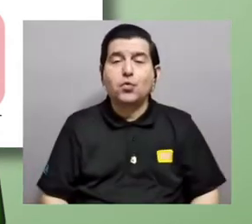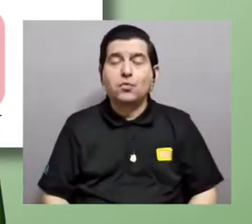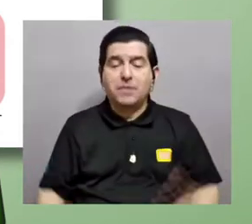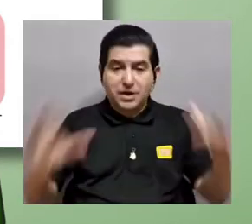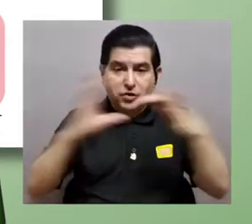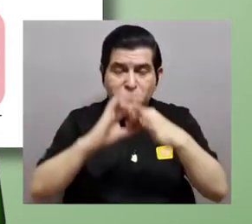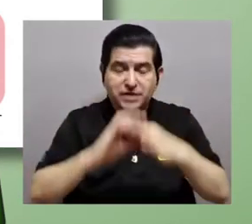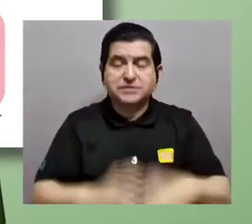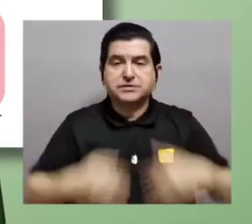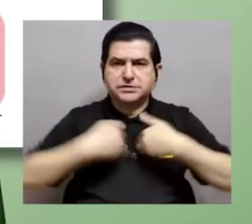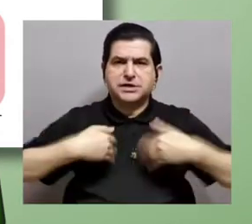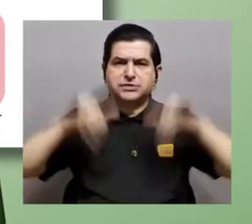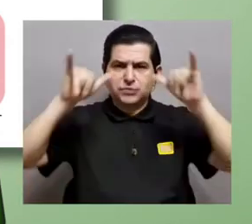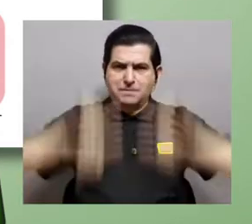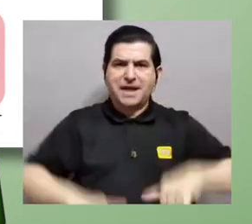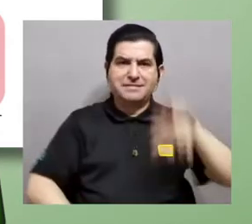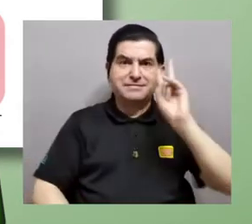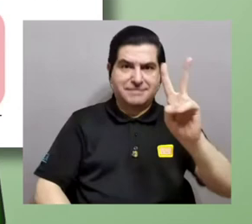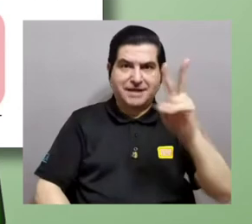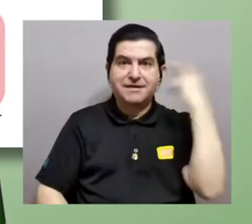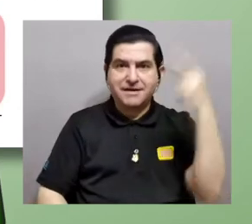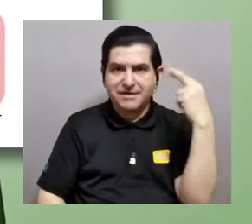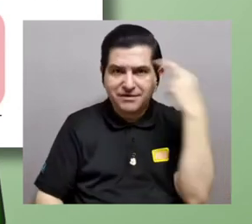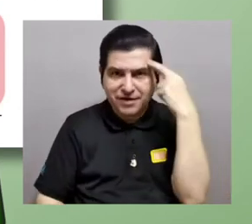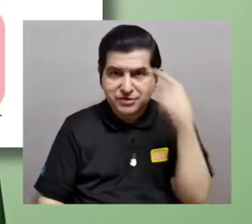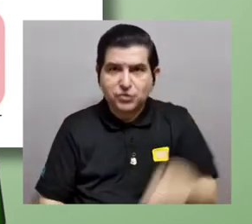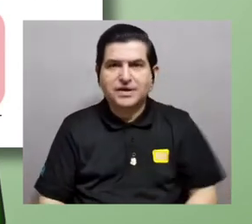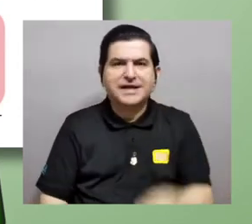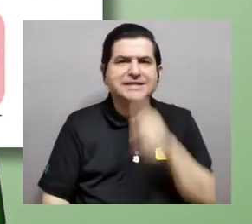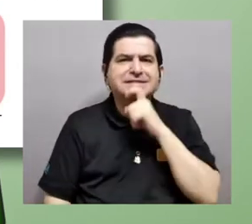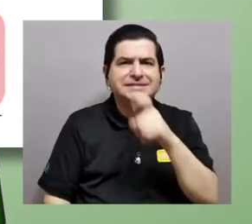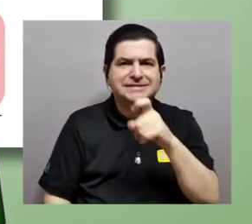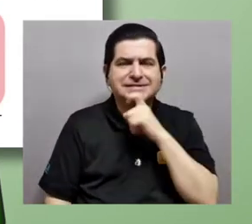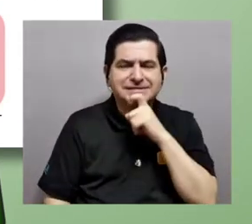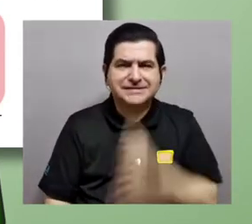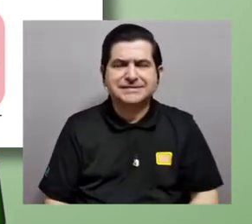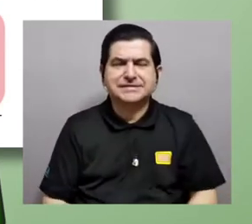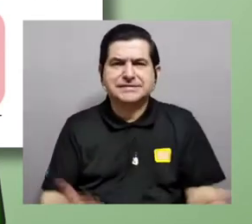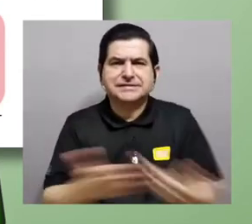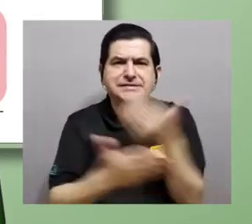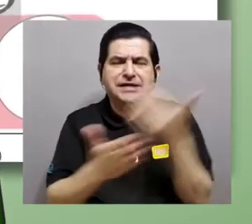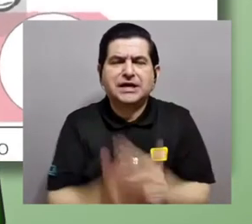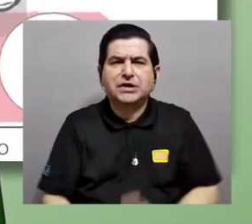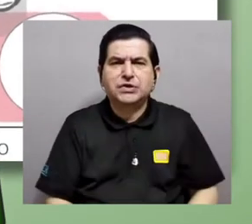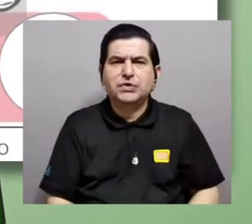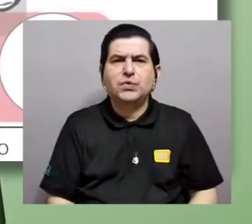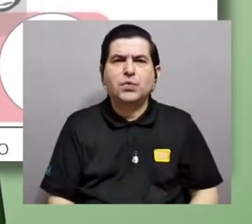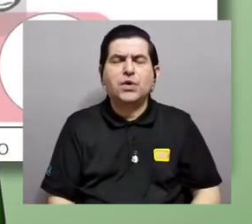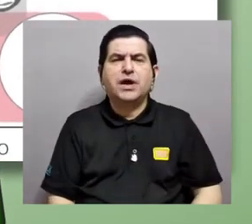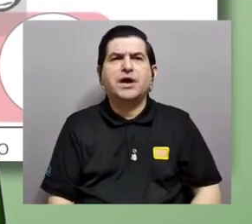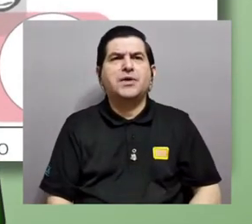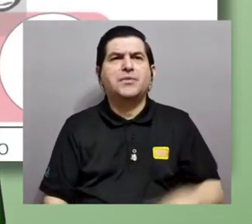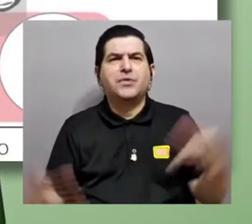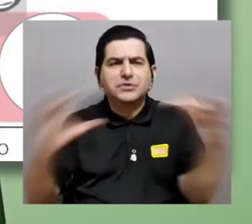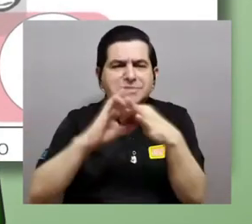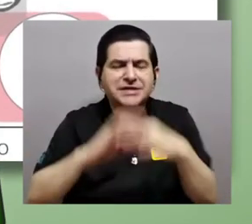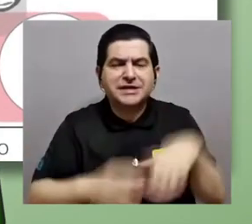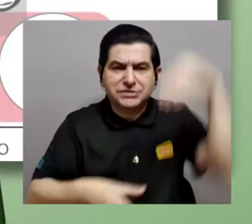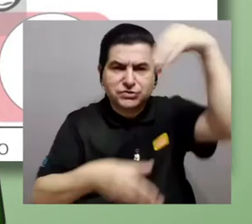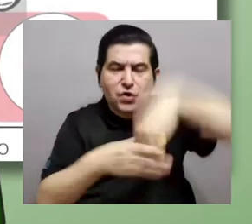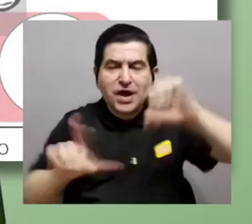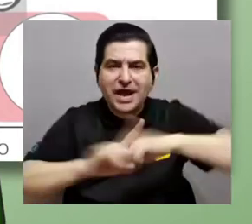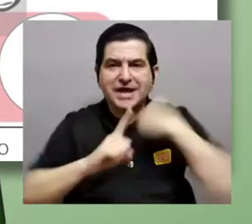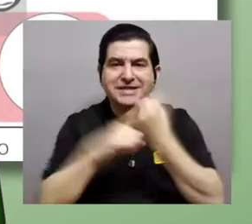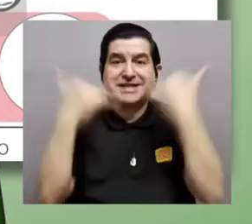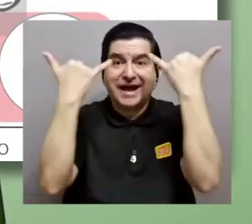se ha mantenido en dos tiene que ver con esa dificultad para un nuevo sexo de invadir una situación en la que ya